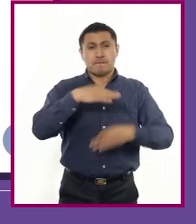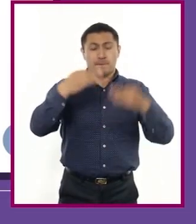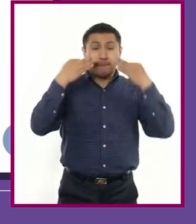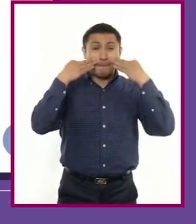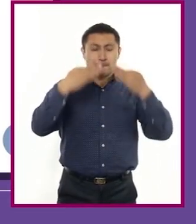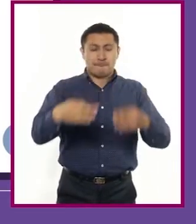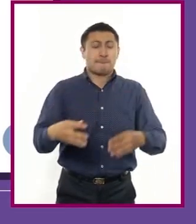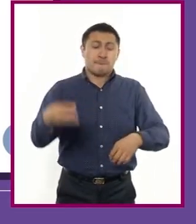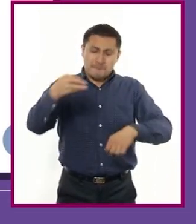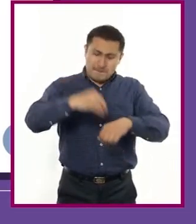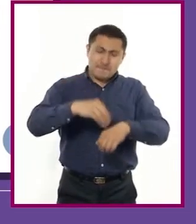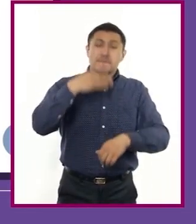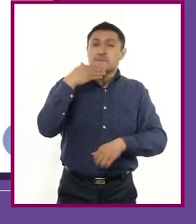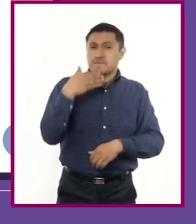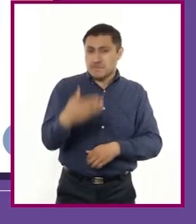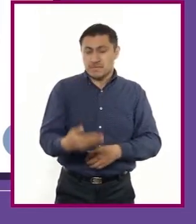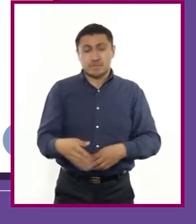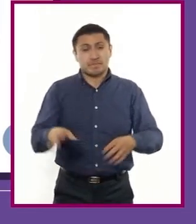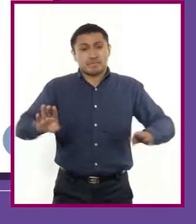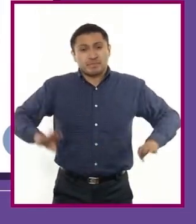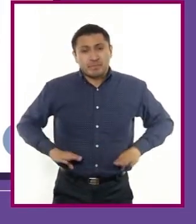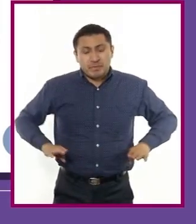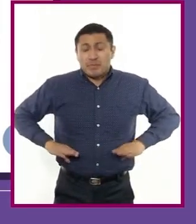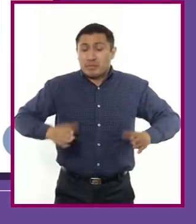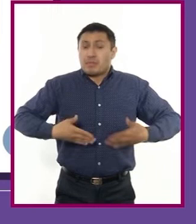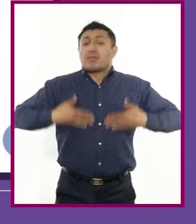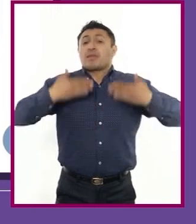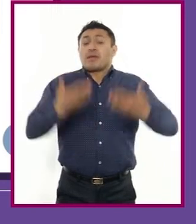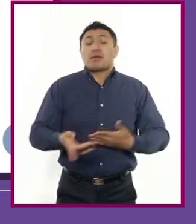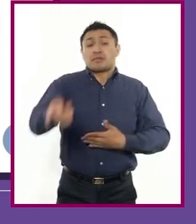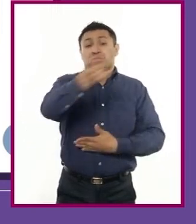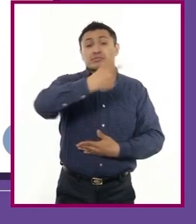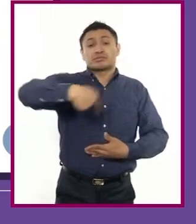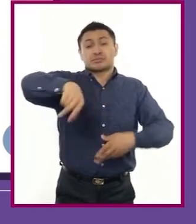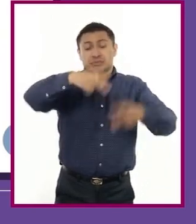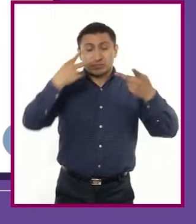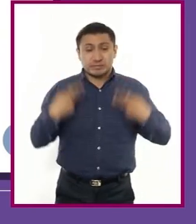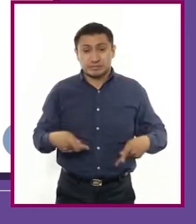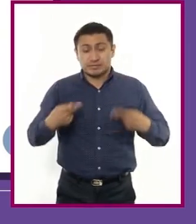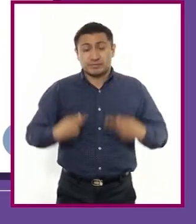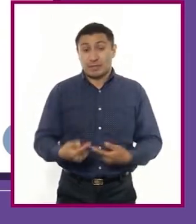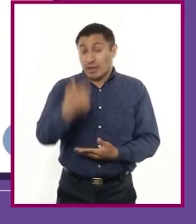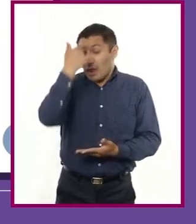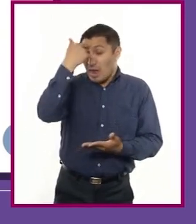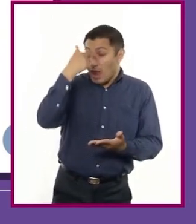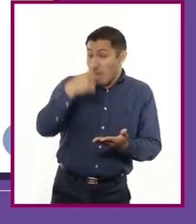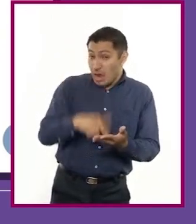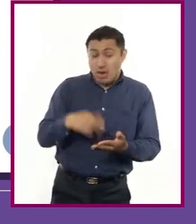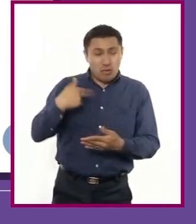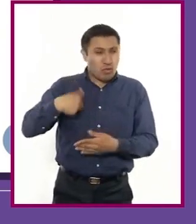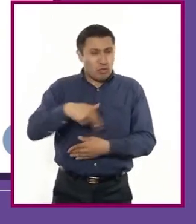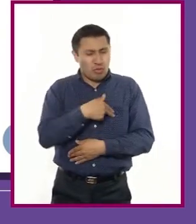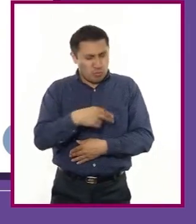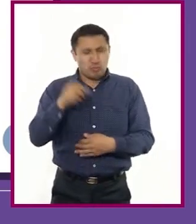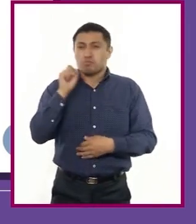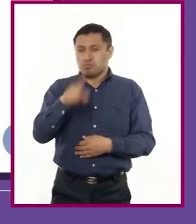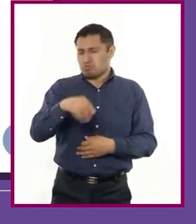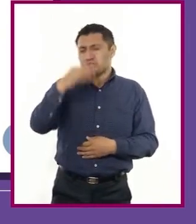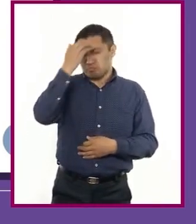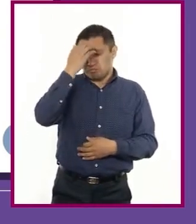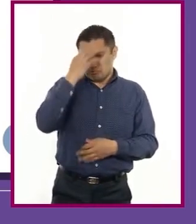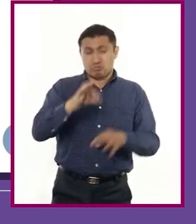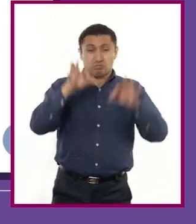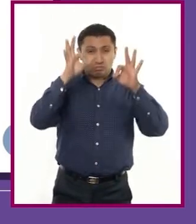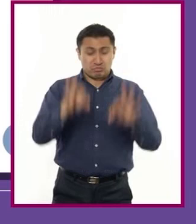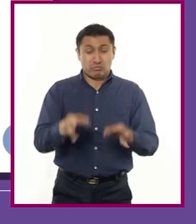una conducta adecuada y brindar confianza a la sociedad. Creo que como ciudadanos también es necesario conocer estos